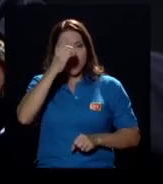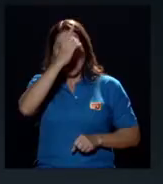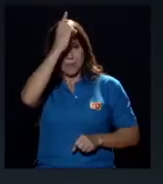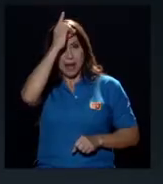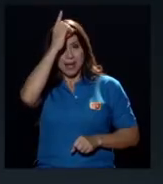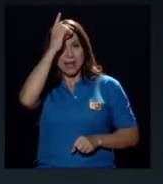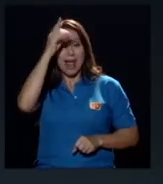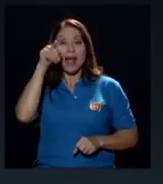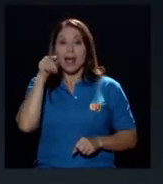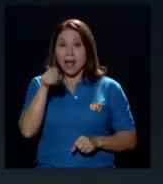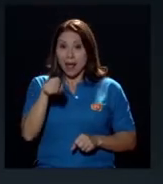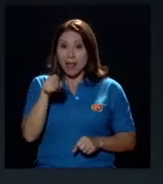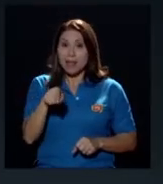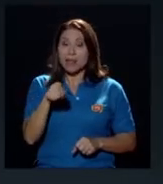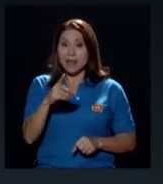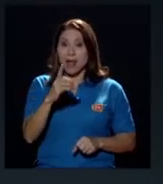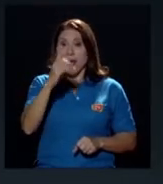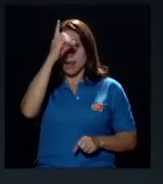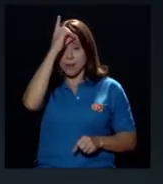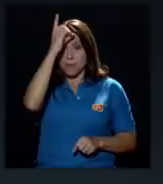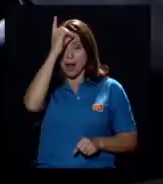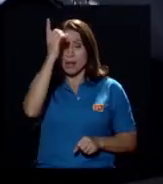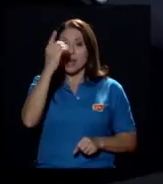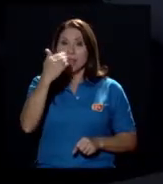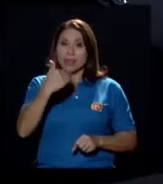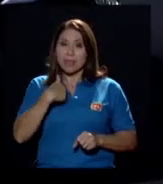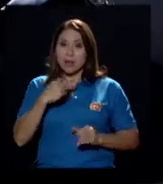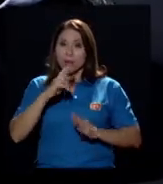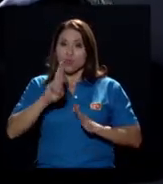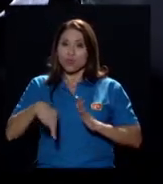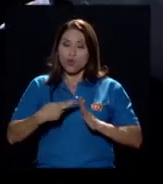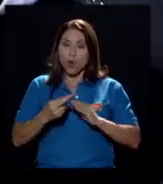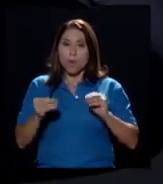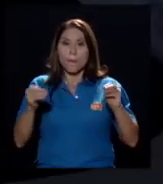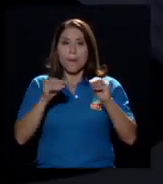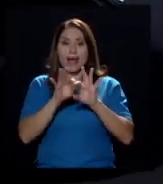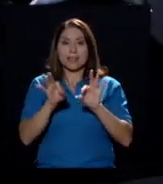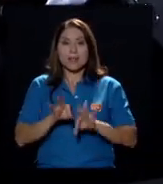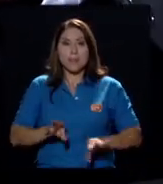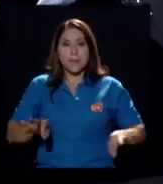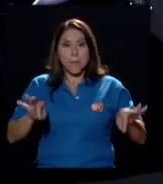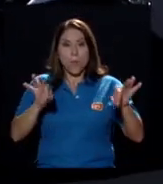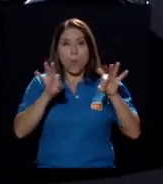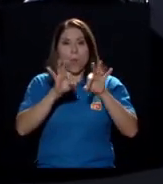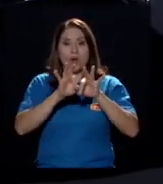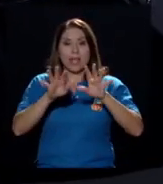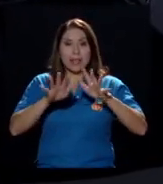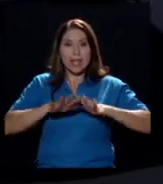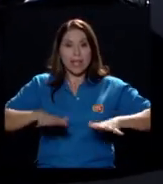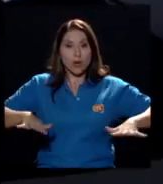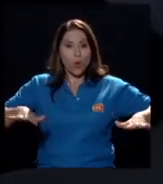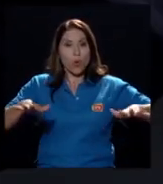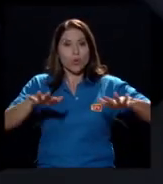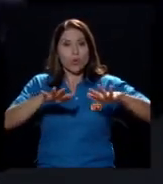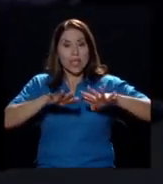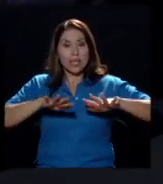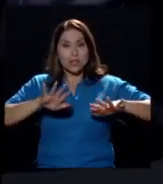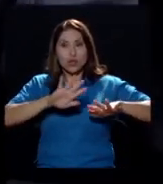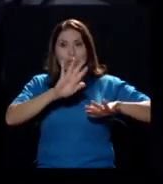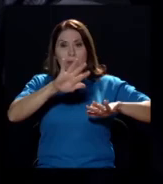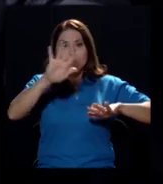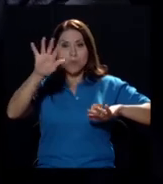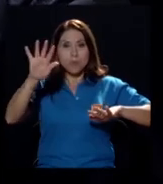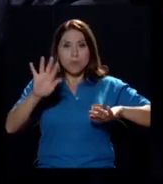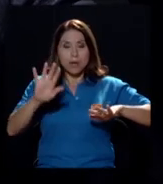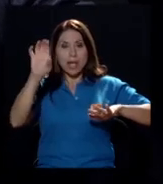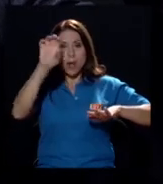decir Alemania juega un rol más importante en el contexto de Europa pero también